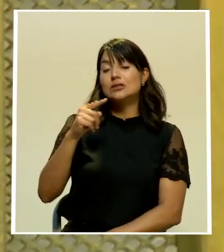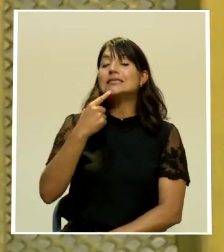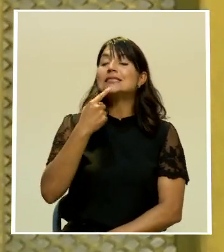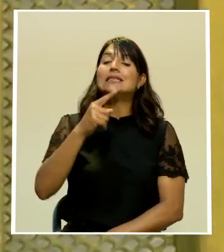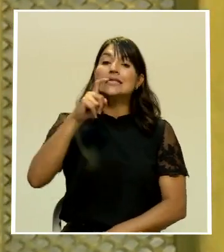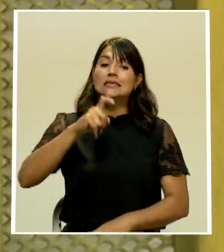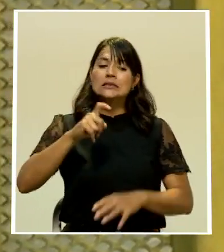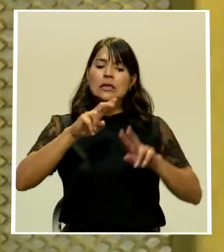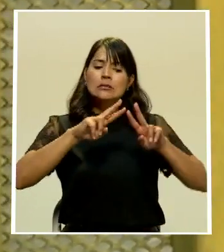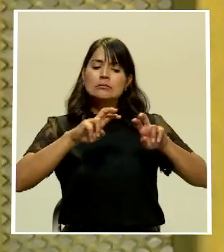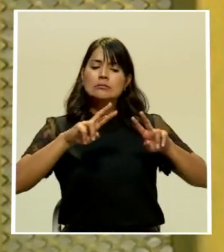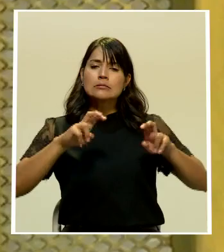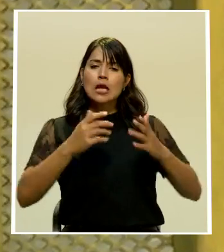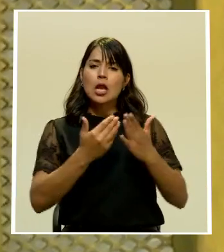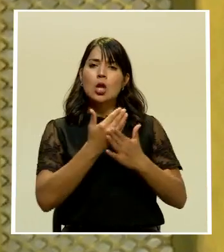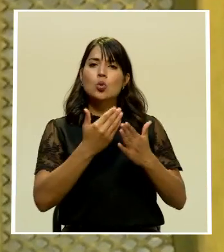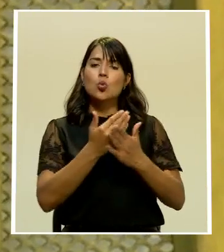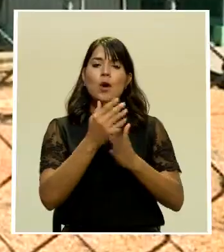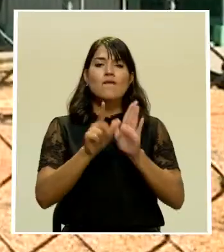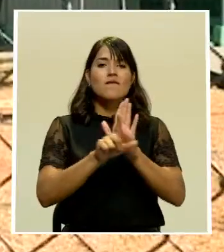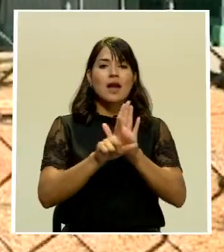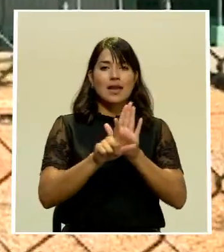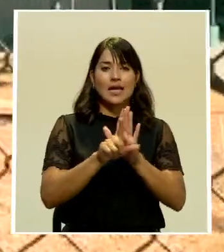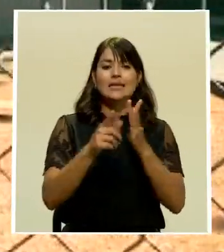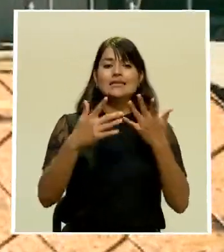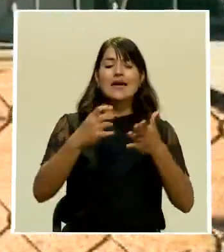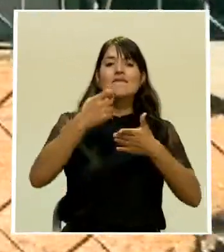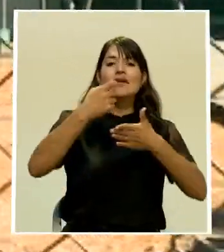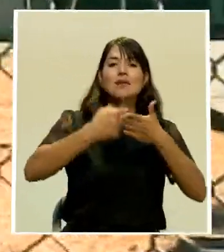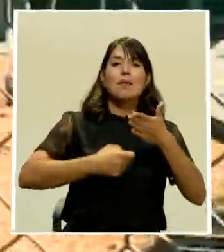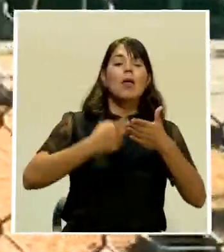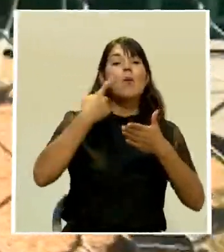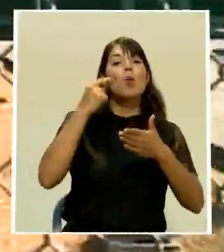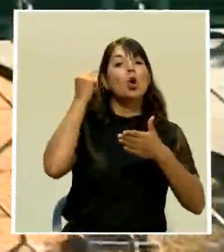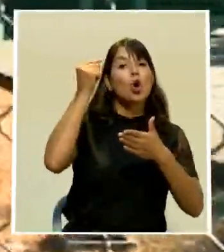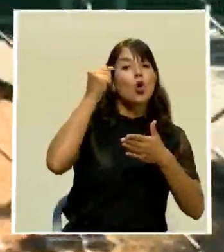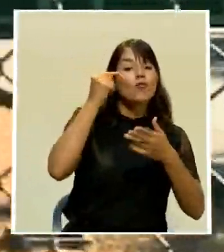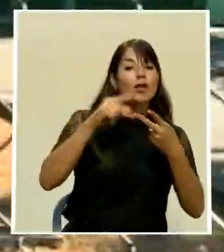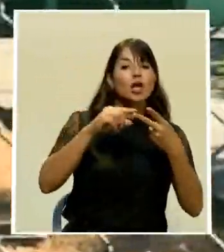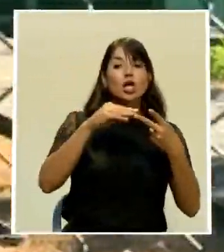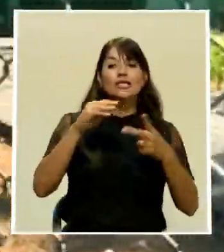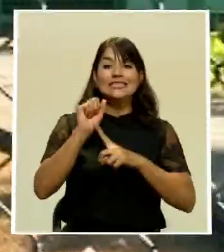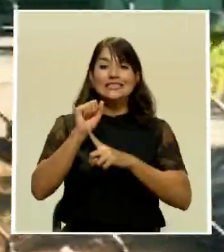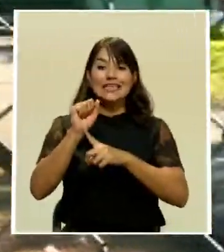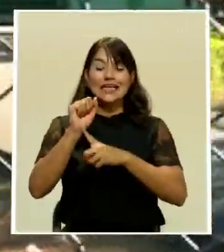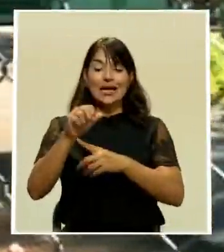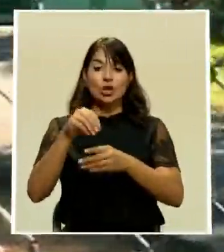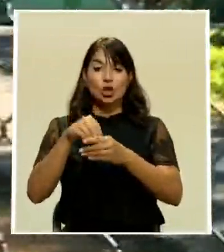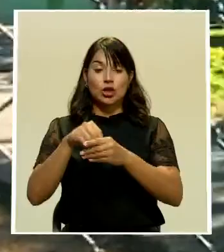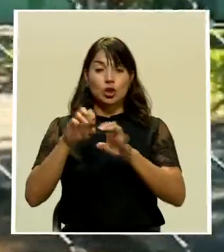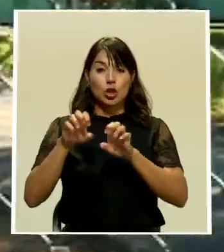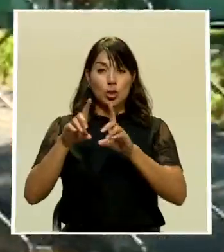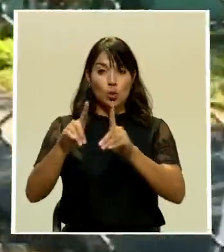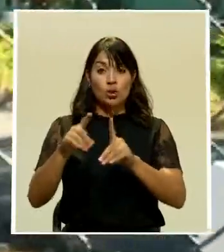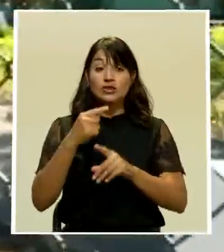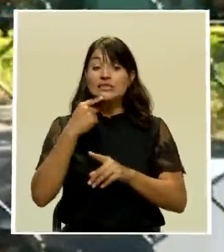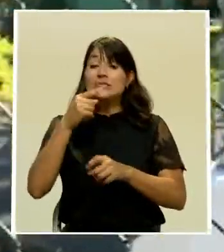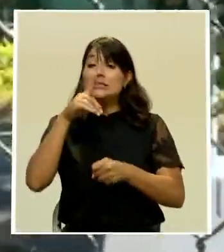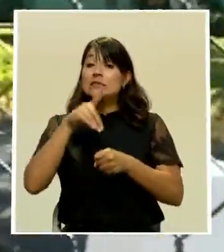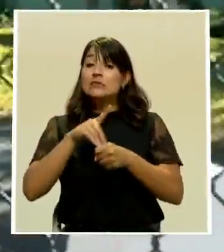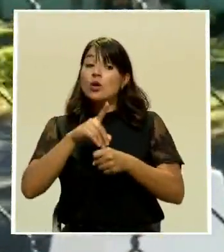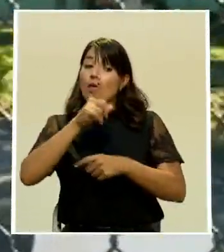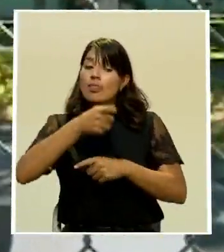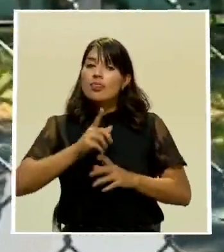renegociada y firmada por el gobierno y los sindicatos del sector educación. Para el legislador urge poner en orden